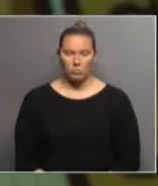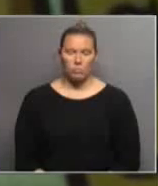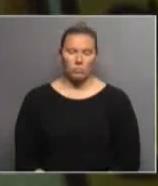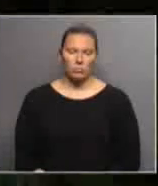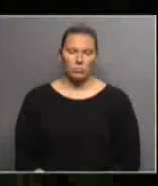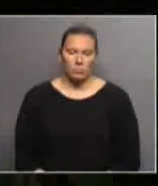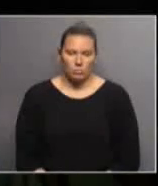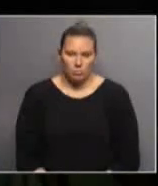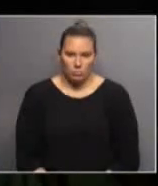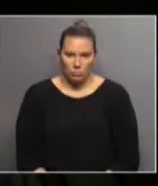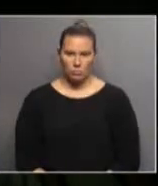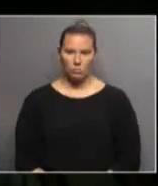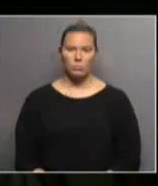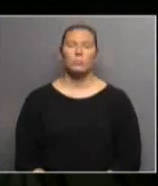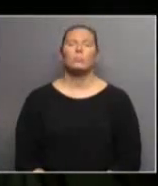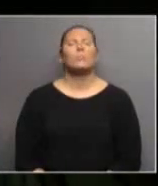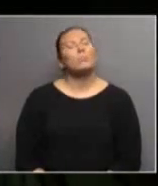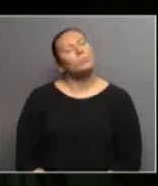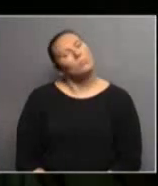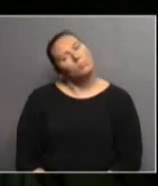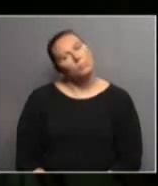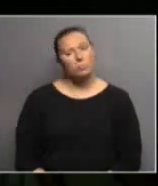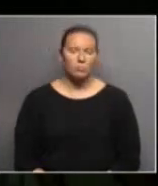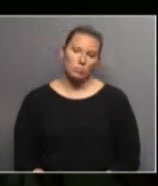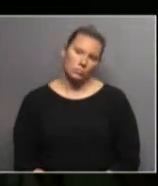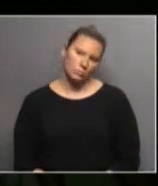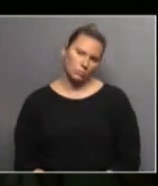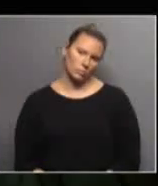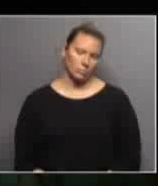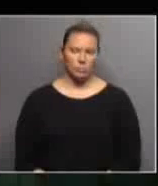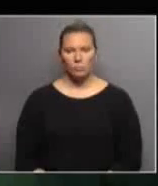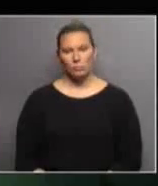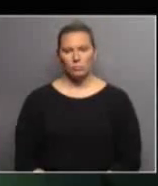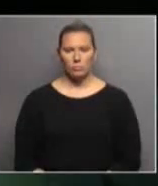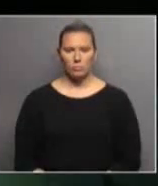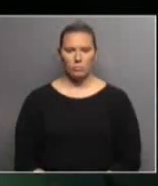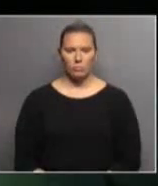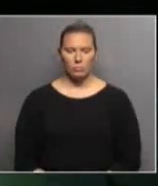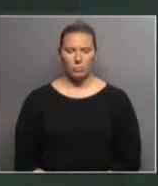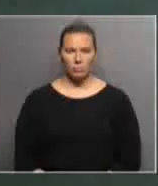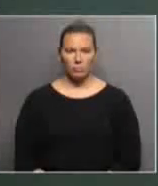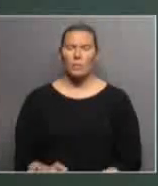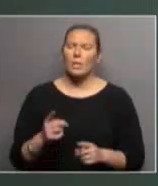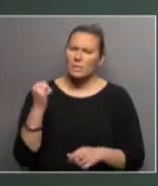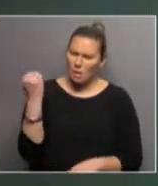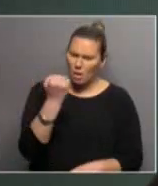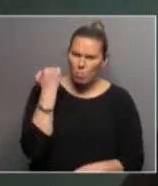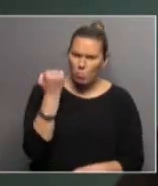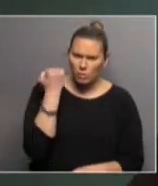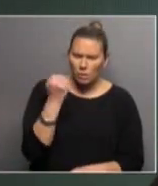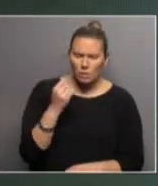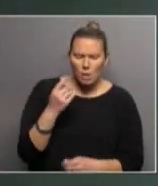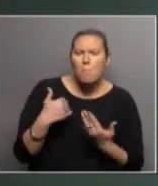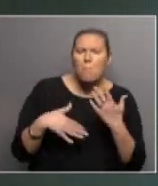por nosotros, pero bueno, eso se sigue estudiando, no sabemos qué va a pasar. ¿Es importante que más